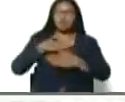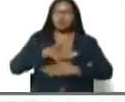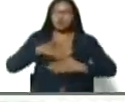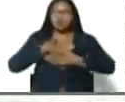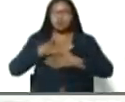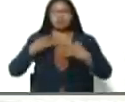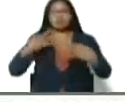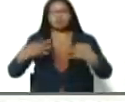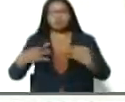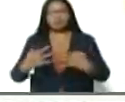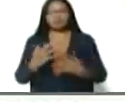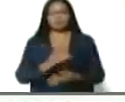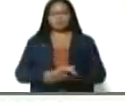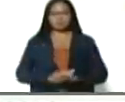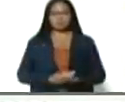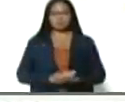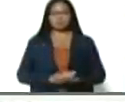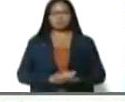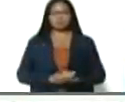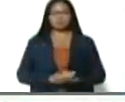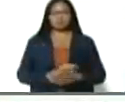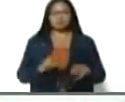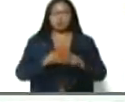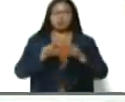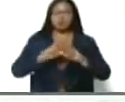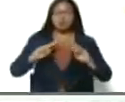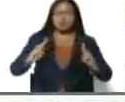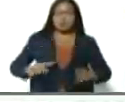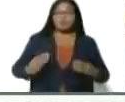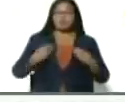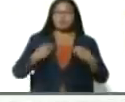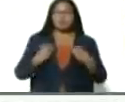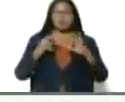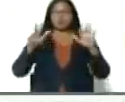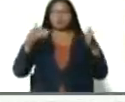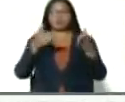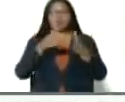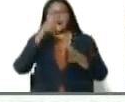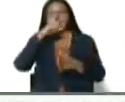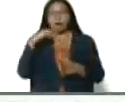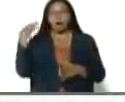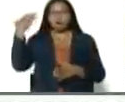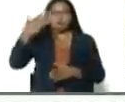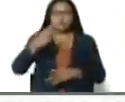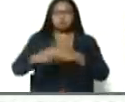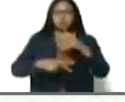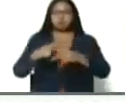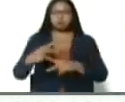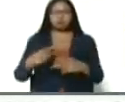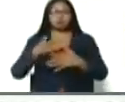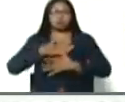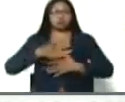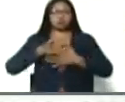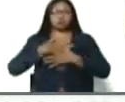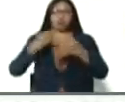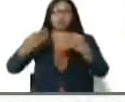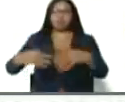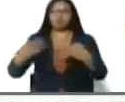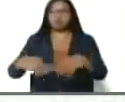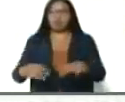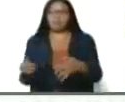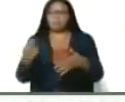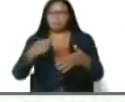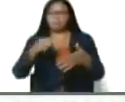naturales. Como el ser humano vivió 8.000 años produciendo en condiciones naturales,